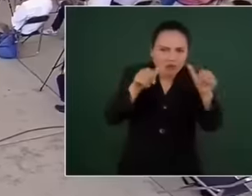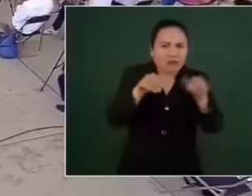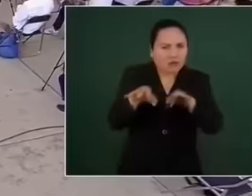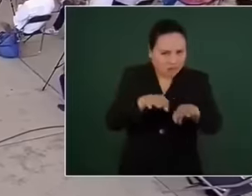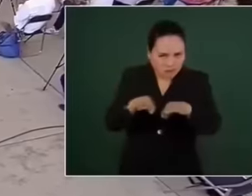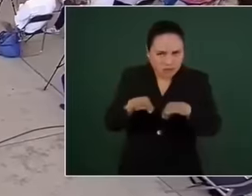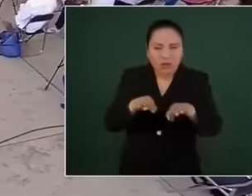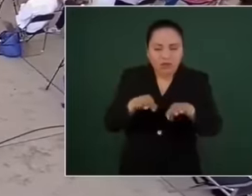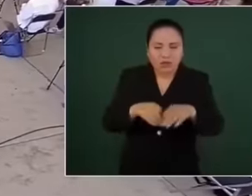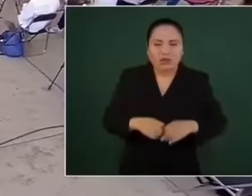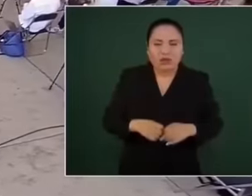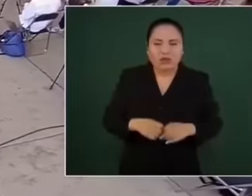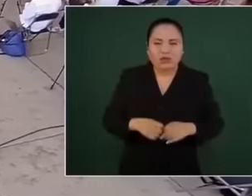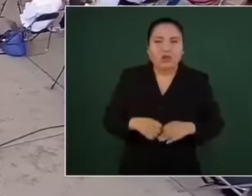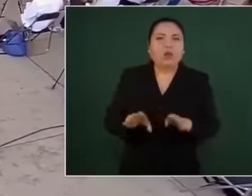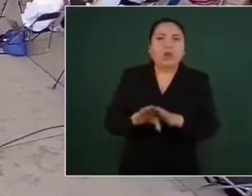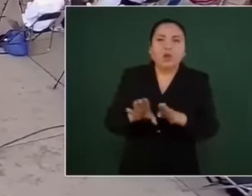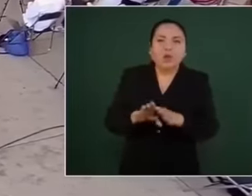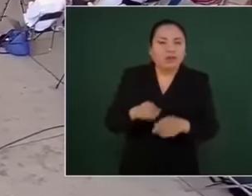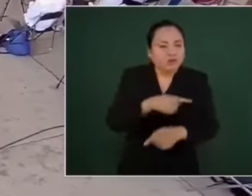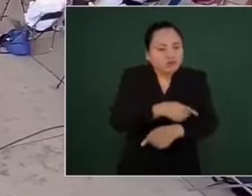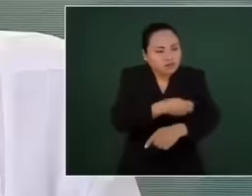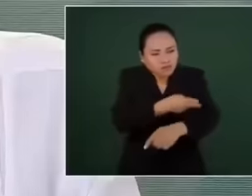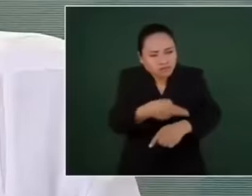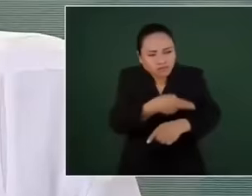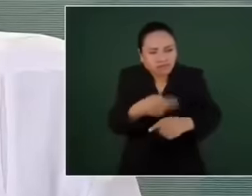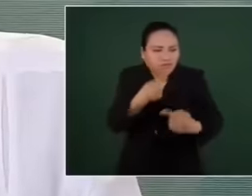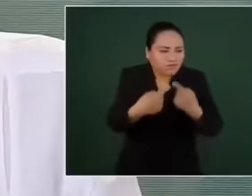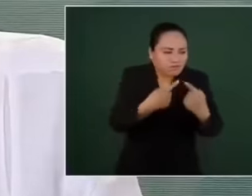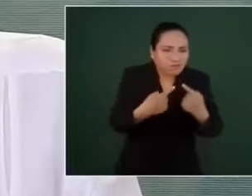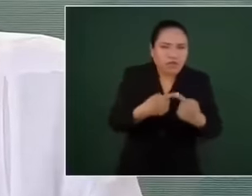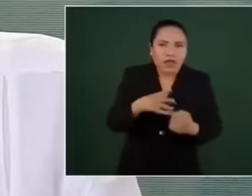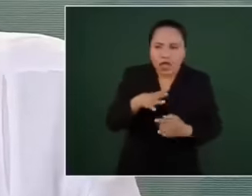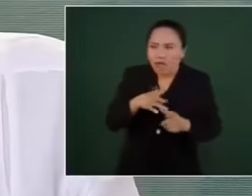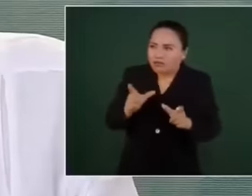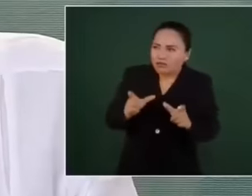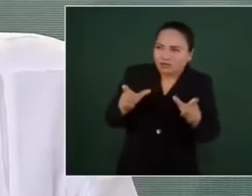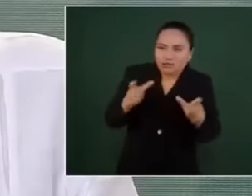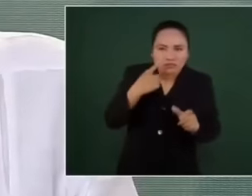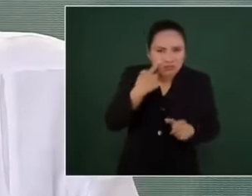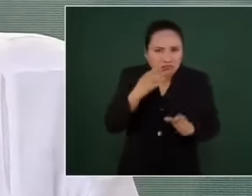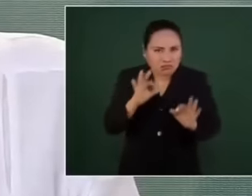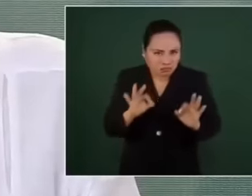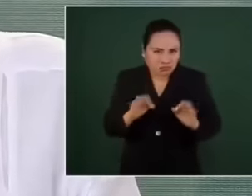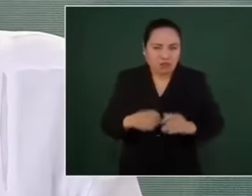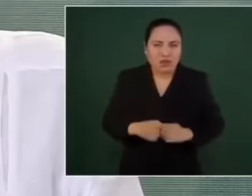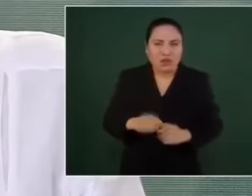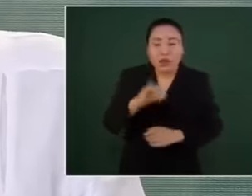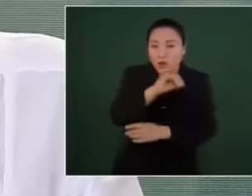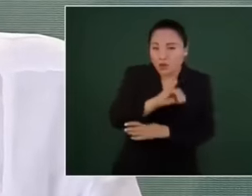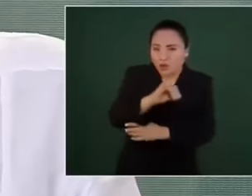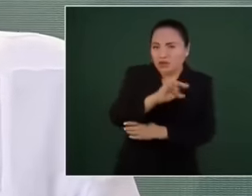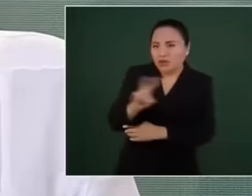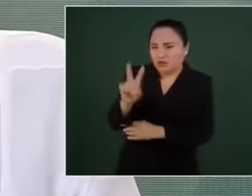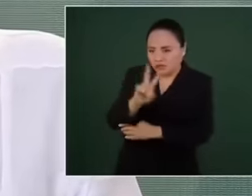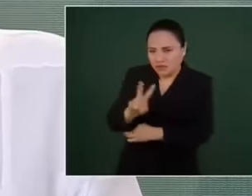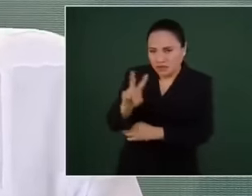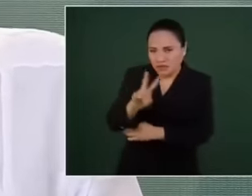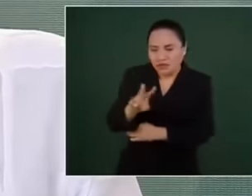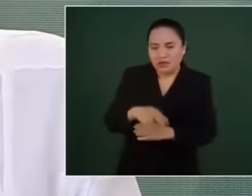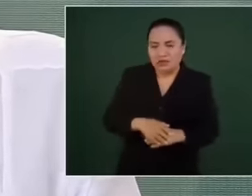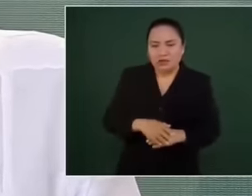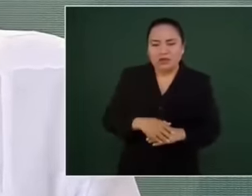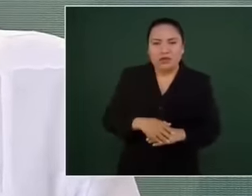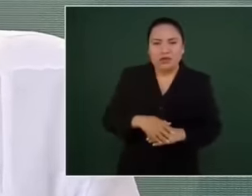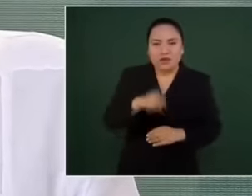¿verdad? Sí puede hacer proselitismo señalando que ella es quien va a dar apoyos sociales. Si